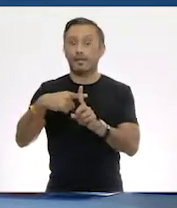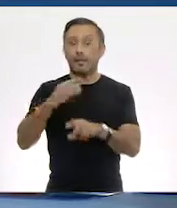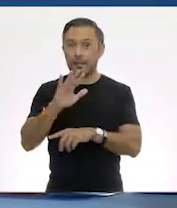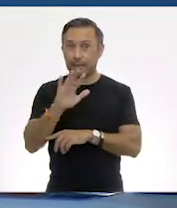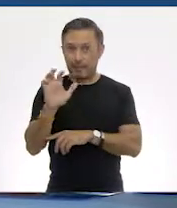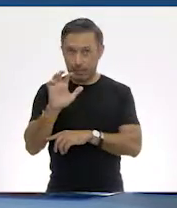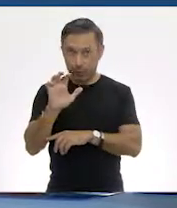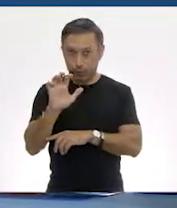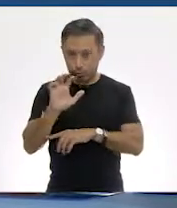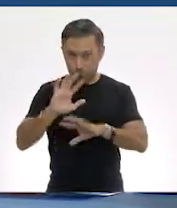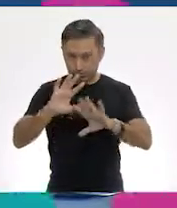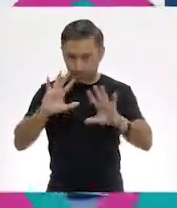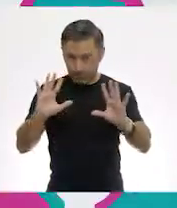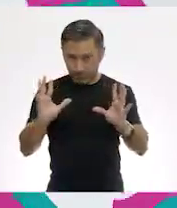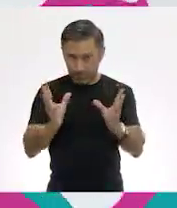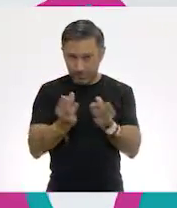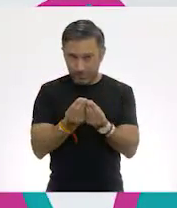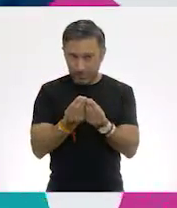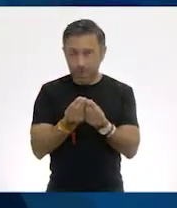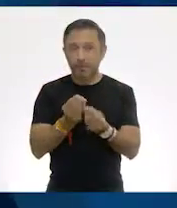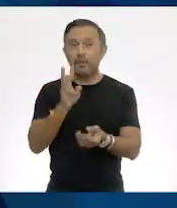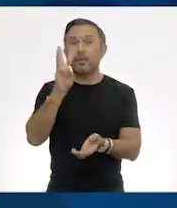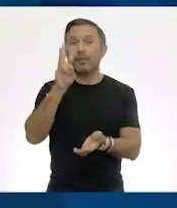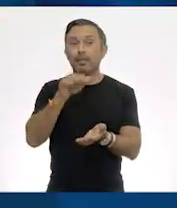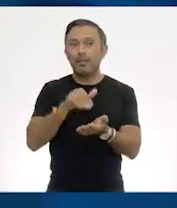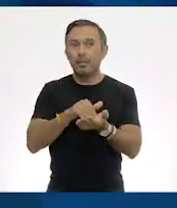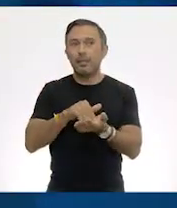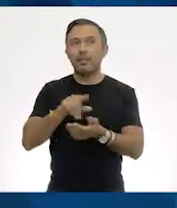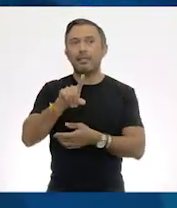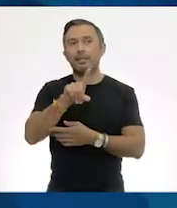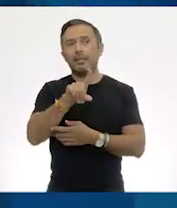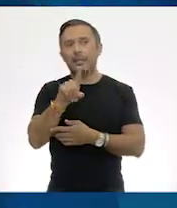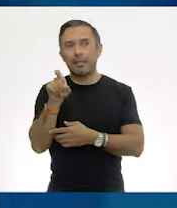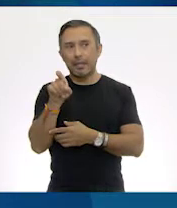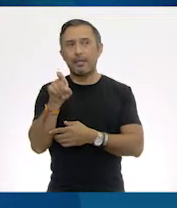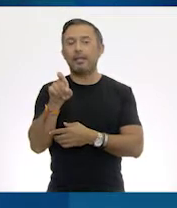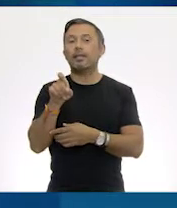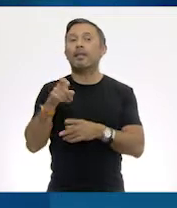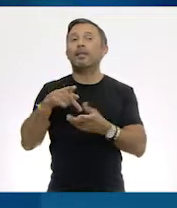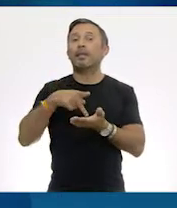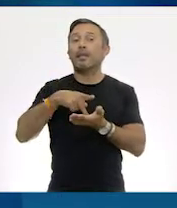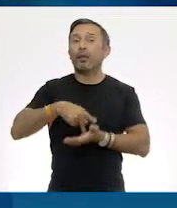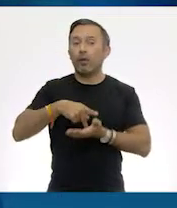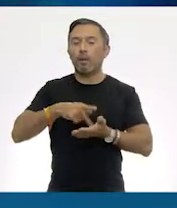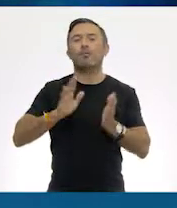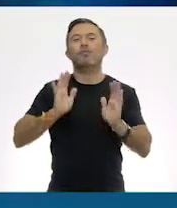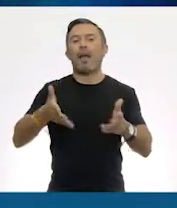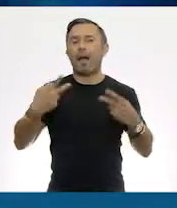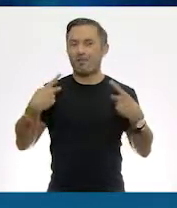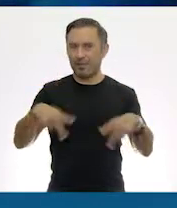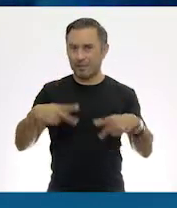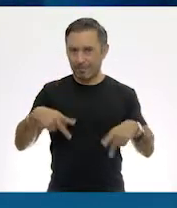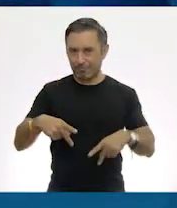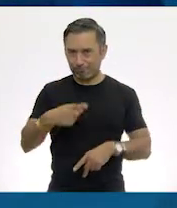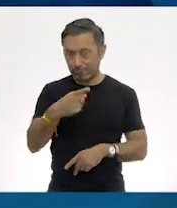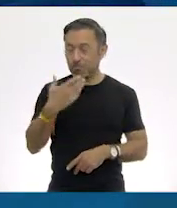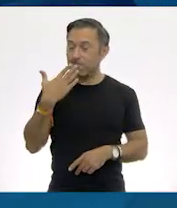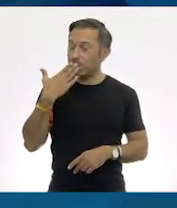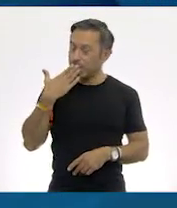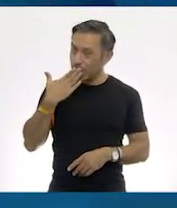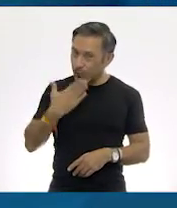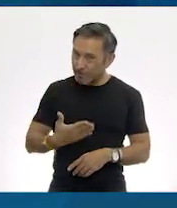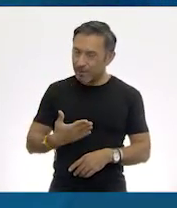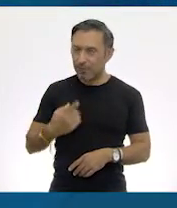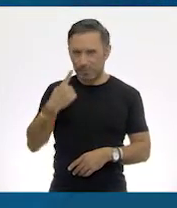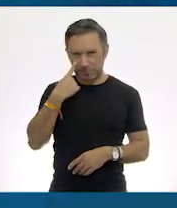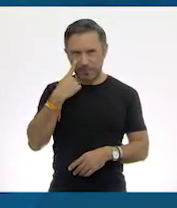tenemos tres mil cien kilogramos vendidos. Muy bien, Tom. A ver, vamos a